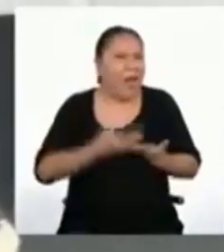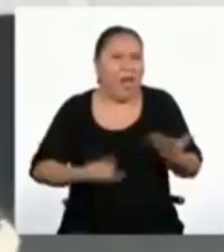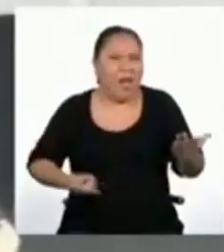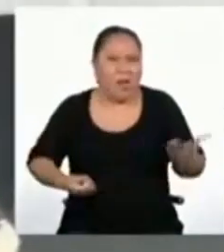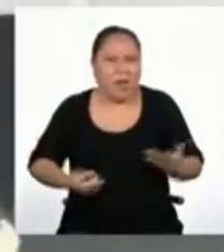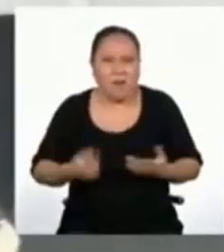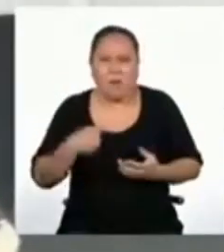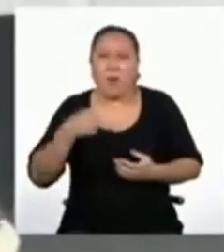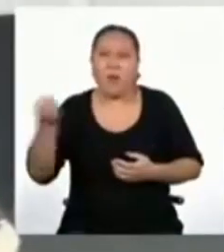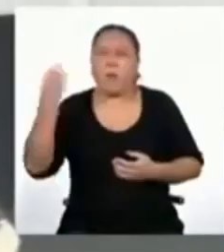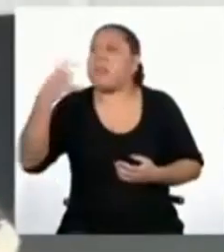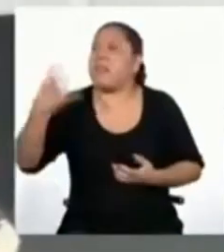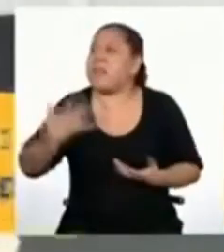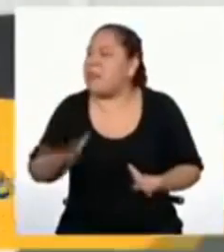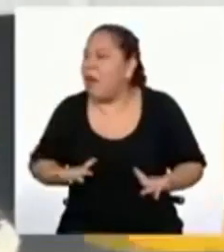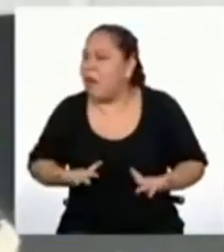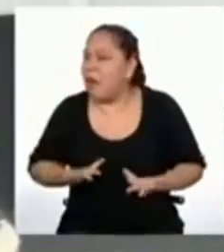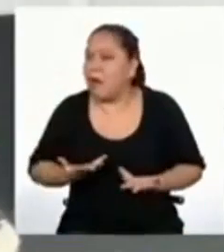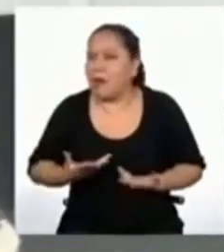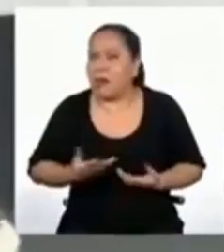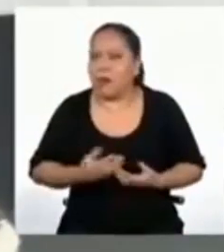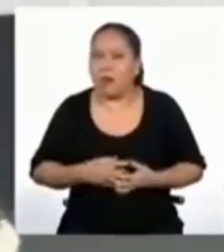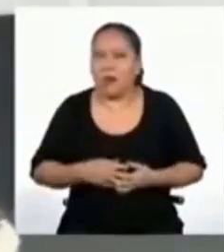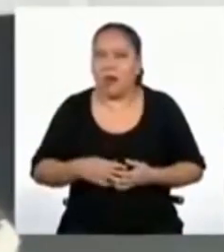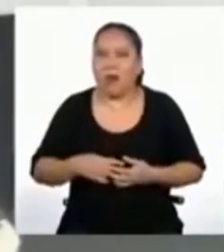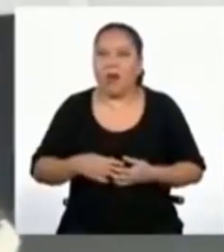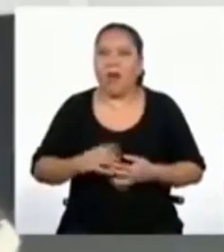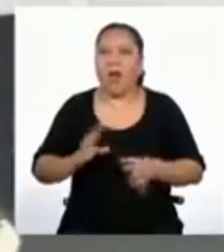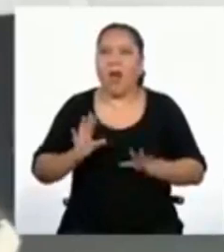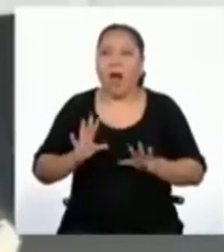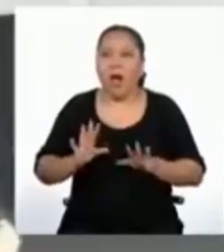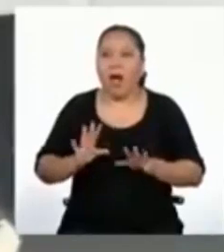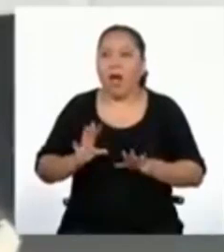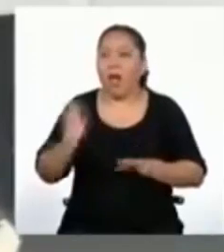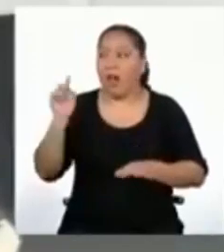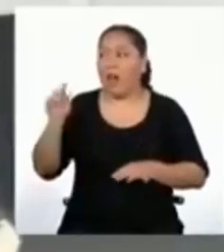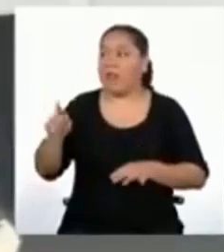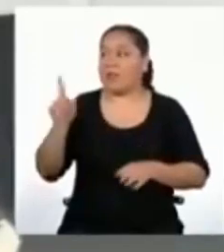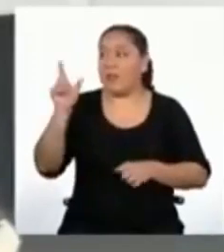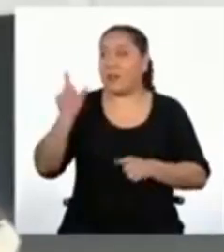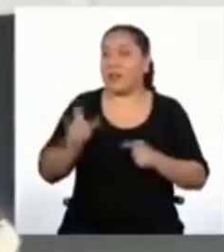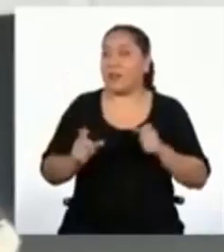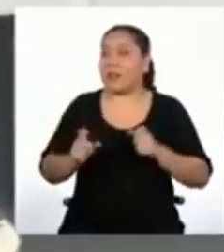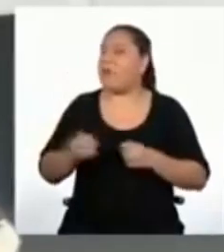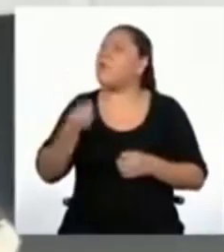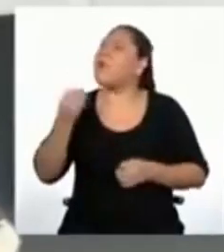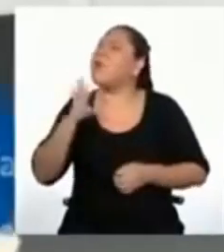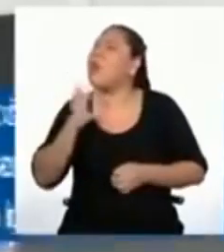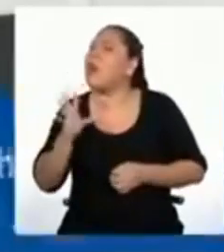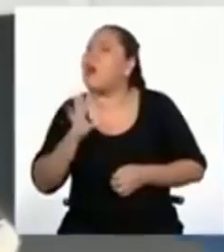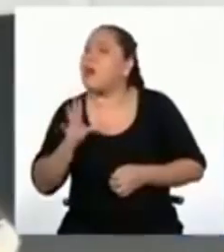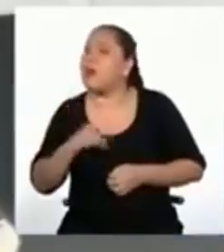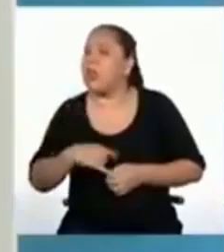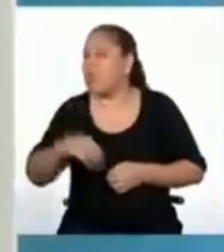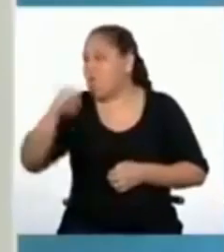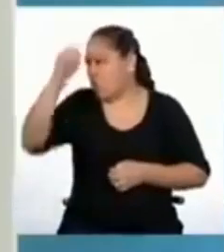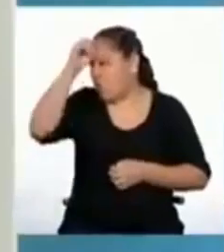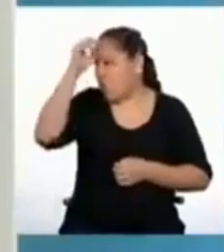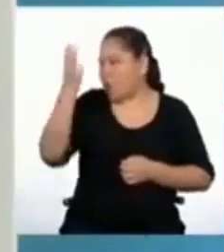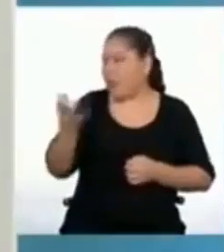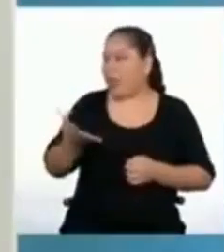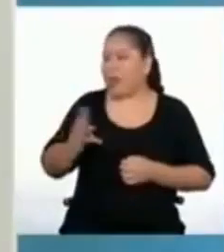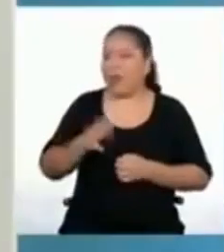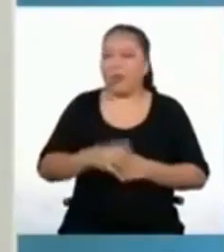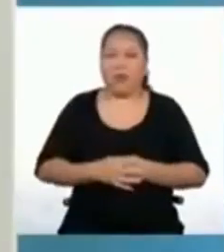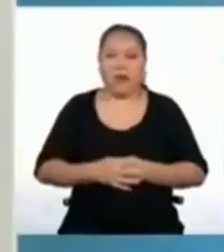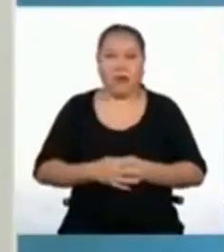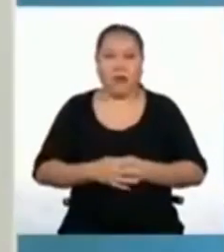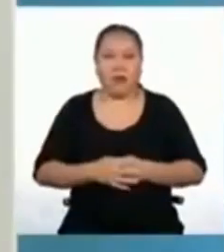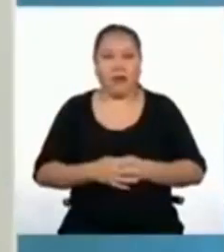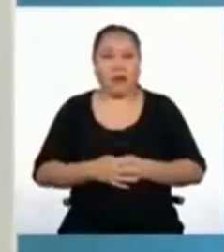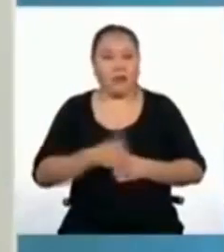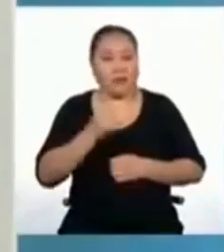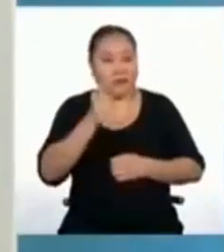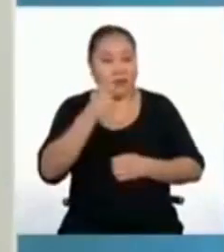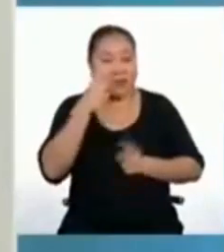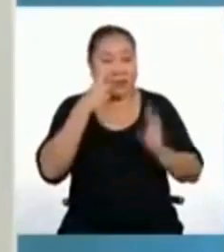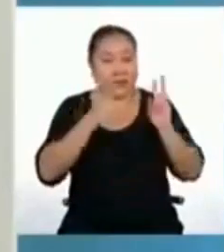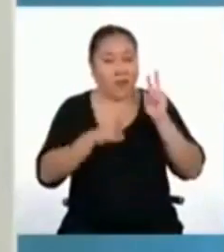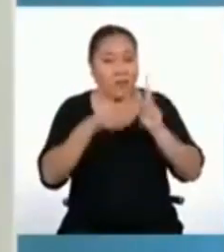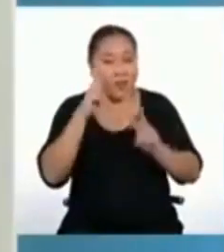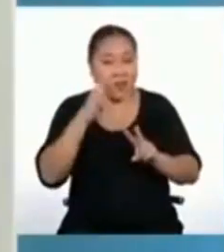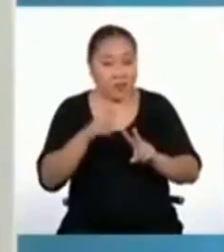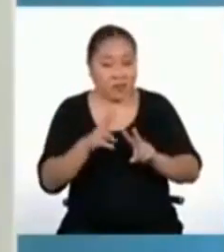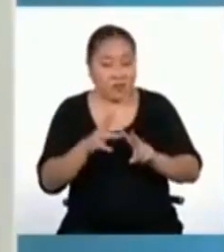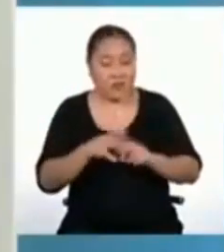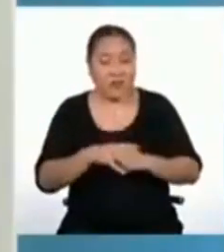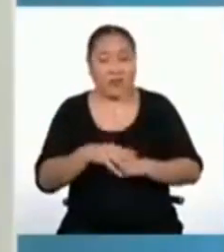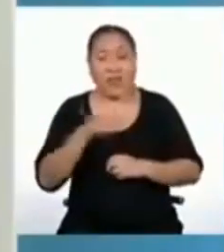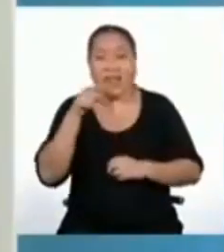¿Por qué me dices eso, ah? O decimos, ah, ¿esa persona por qué habla si no sabe nada? ¿Y te has dado cuenta de que